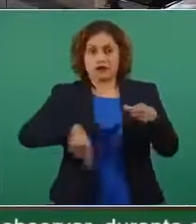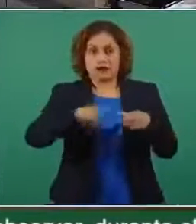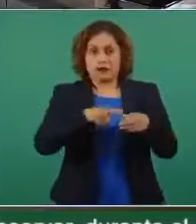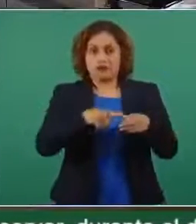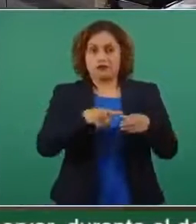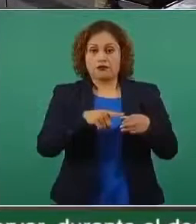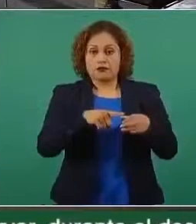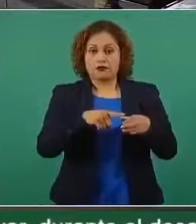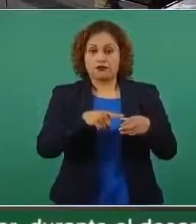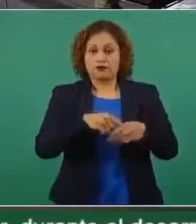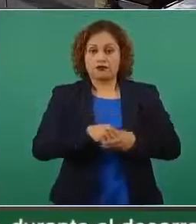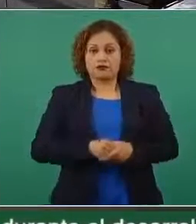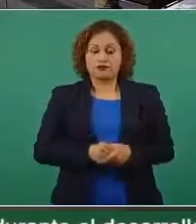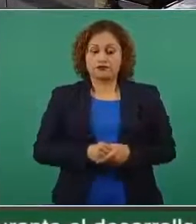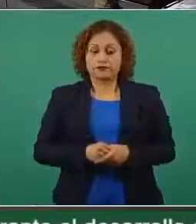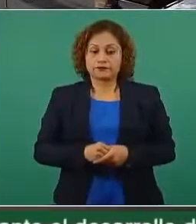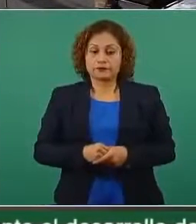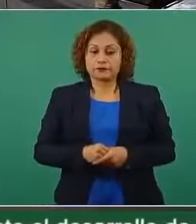están